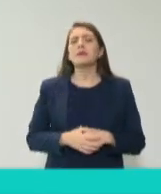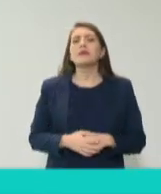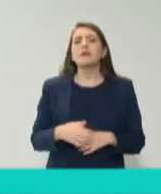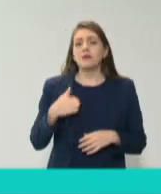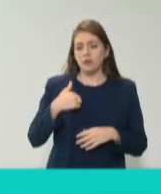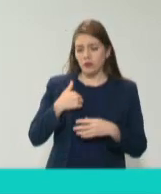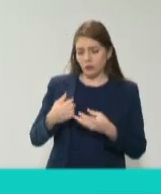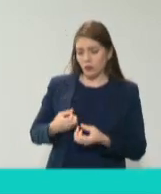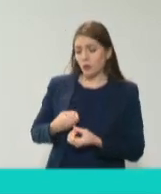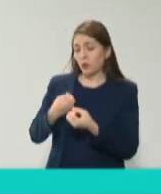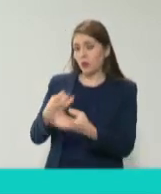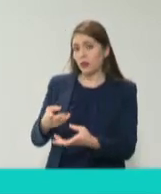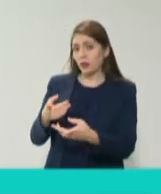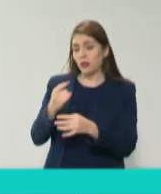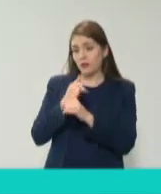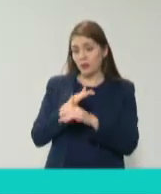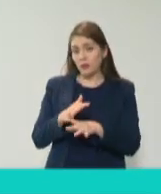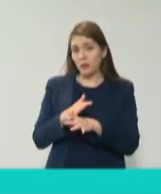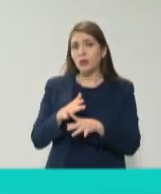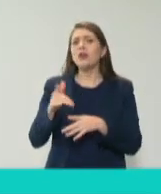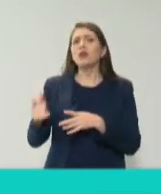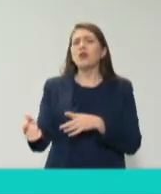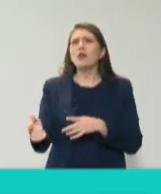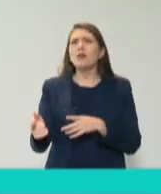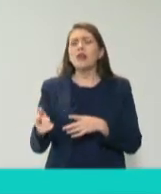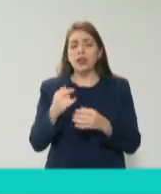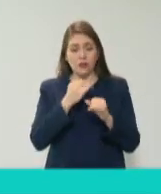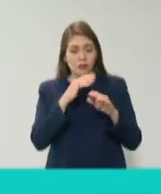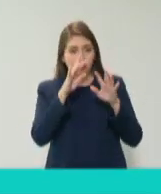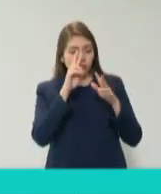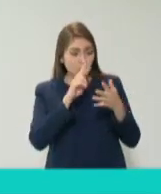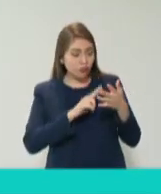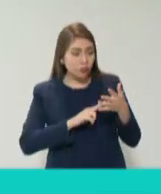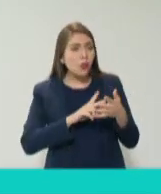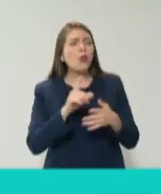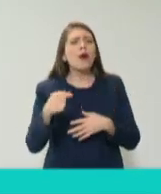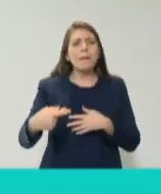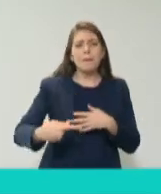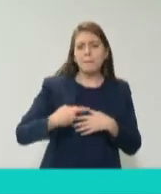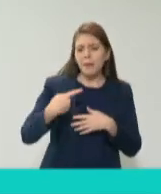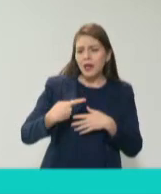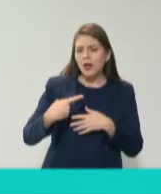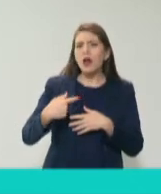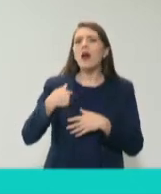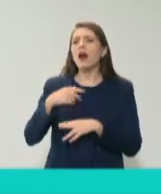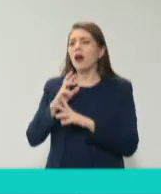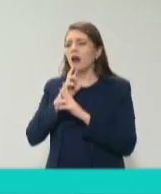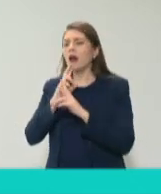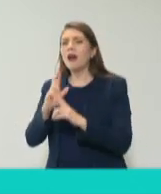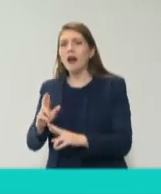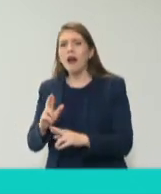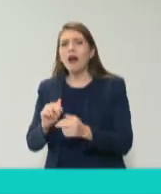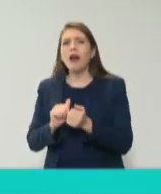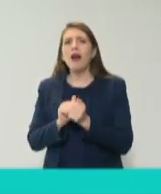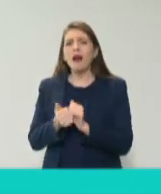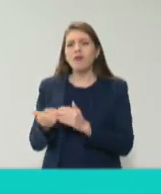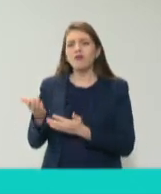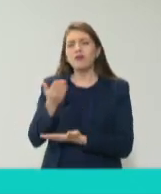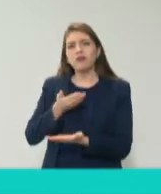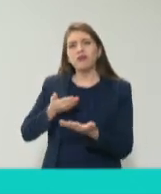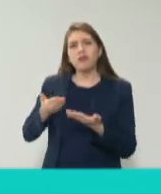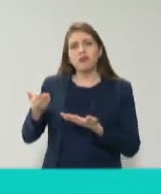información tú regresas con una pregunta que después te voy a contestar y de esa forma es como